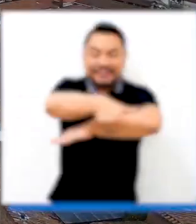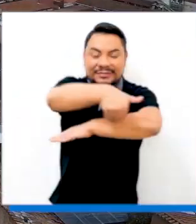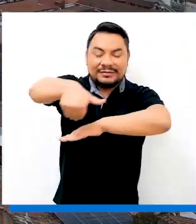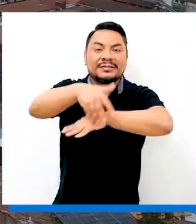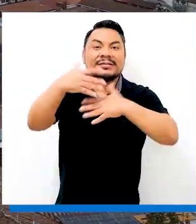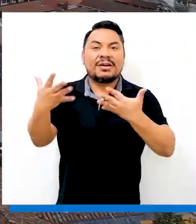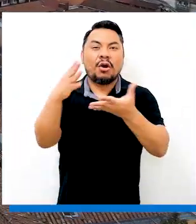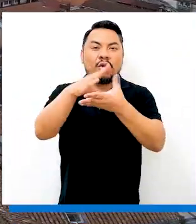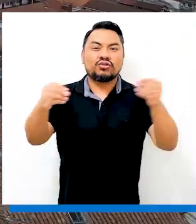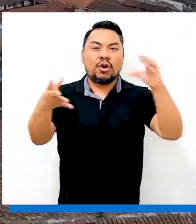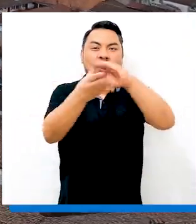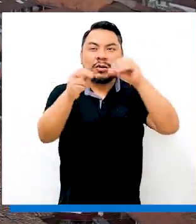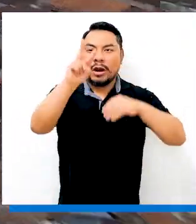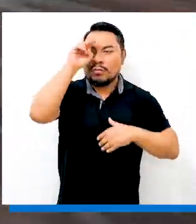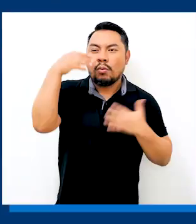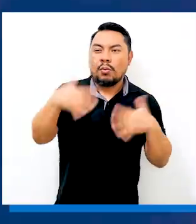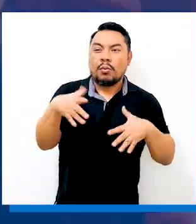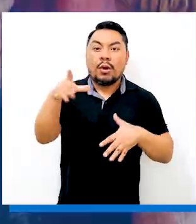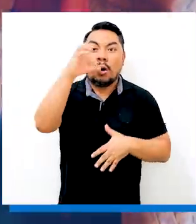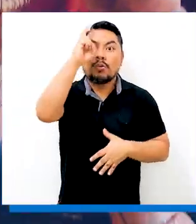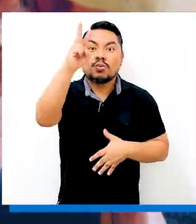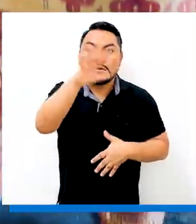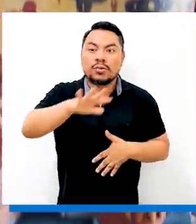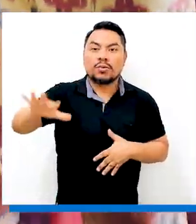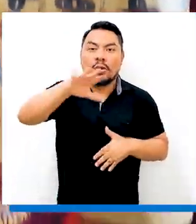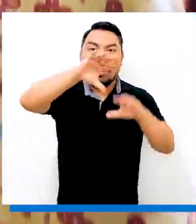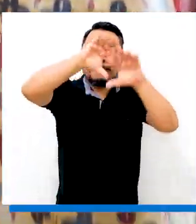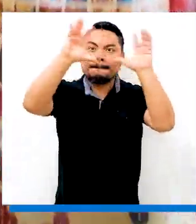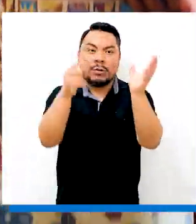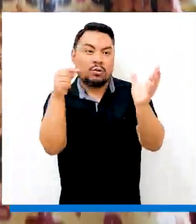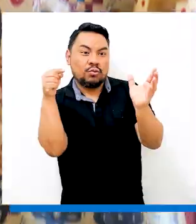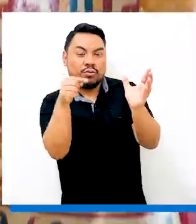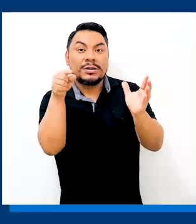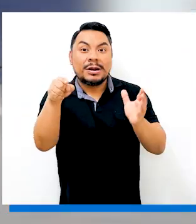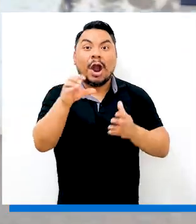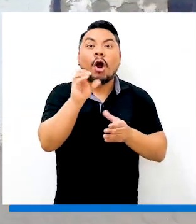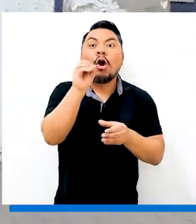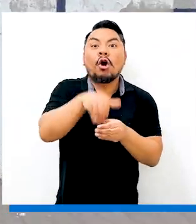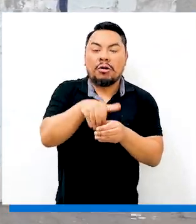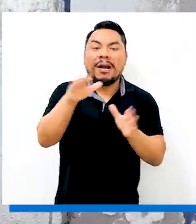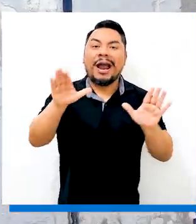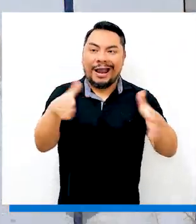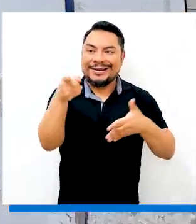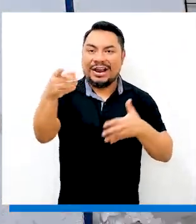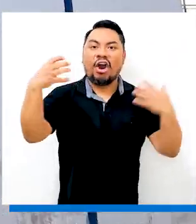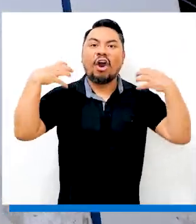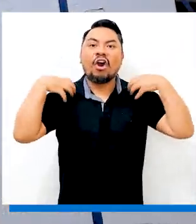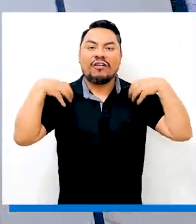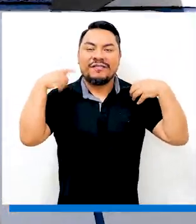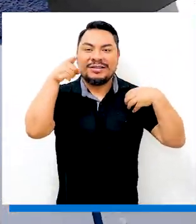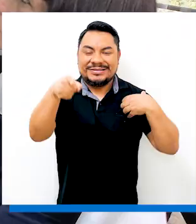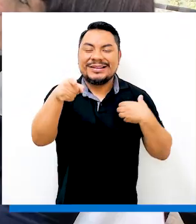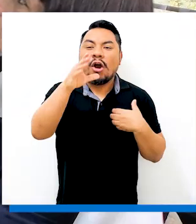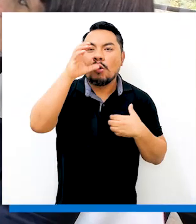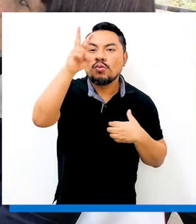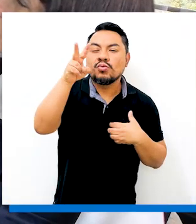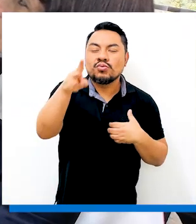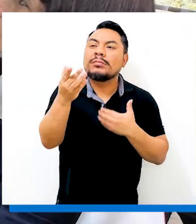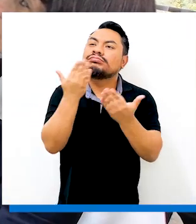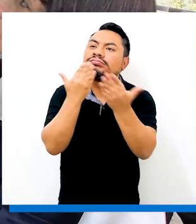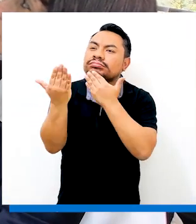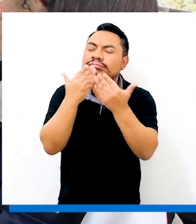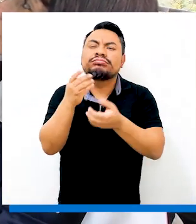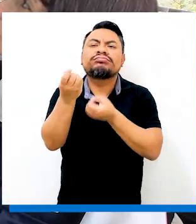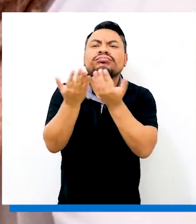Calles que traducen la historia del Perú En Cusco, el ombligo del mundo, la OMP tiene una oficina regional de coordinación que